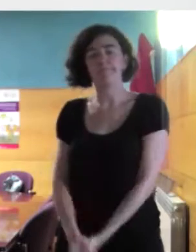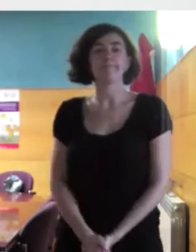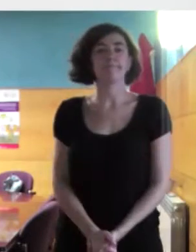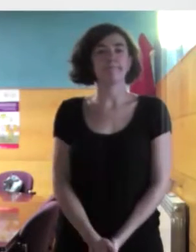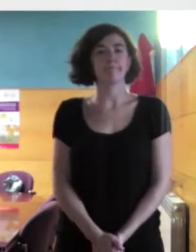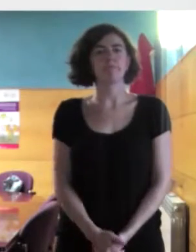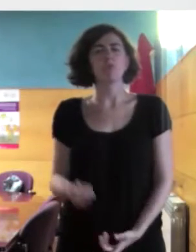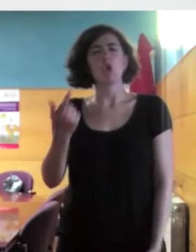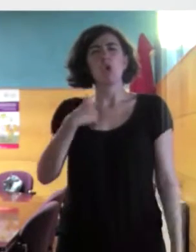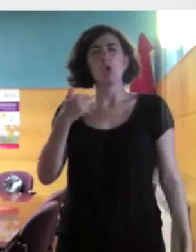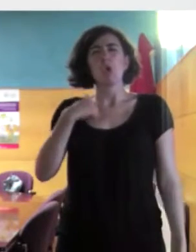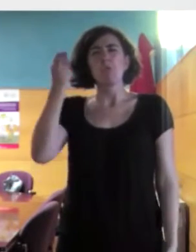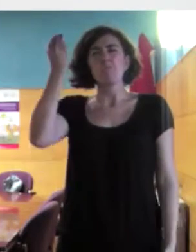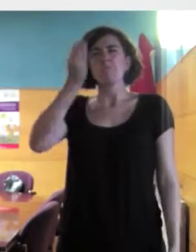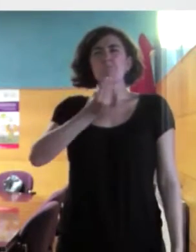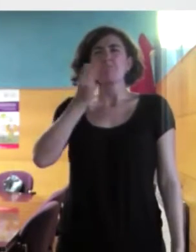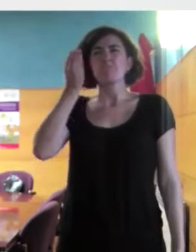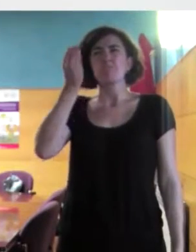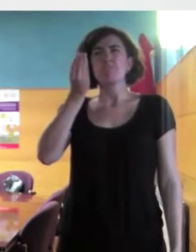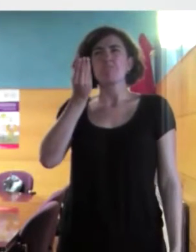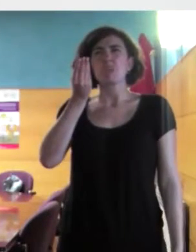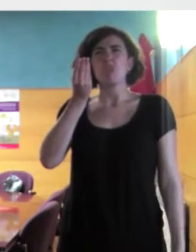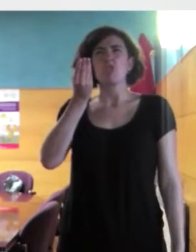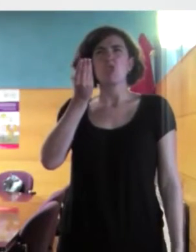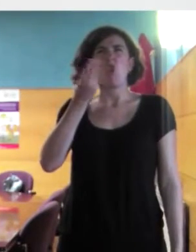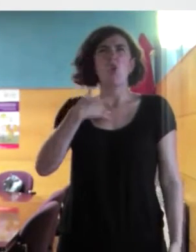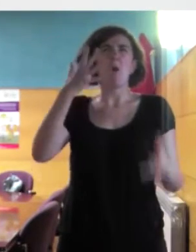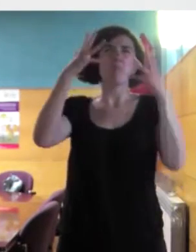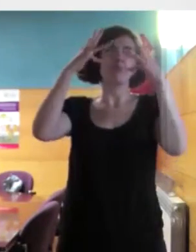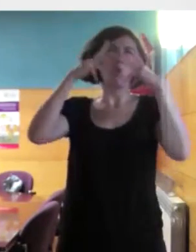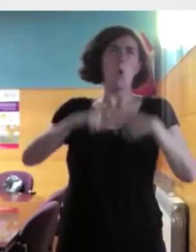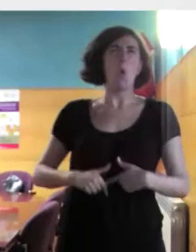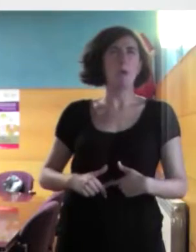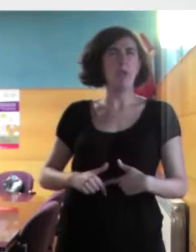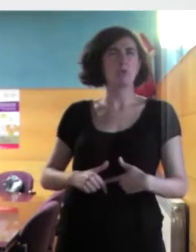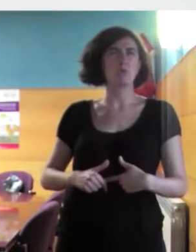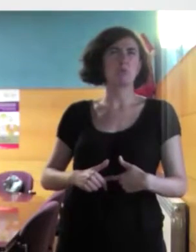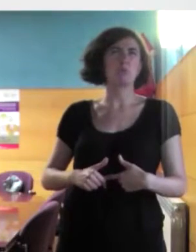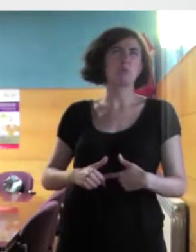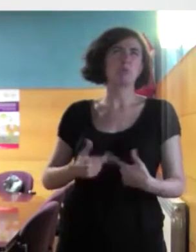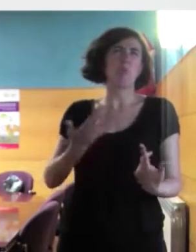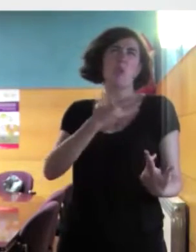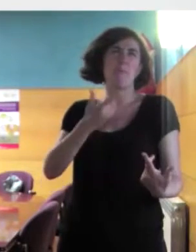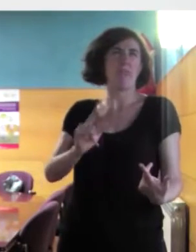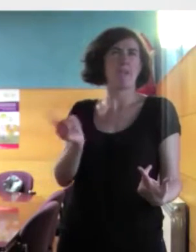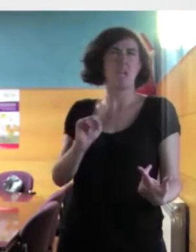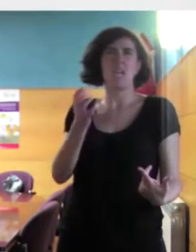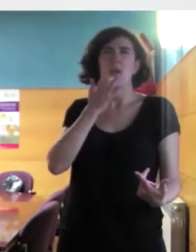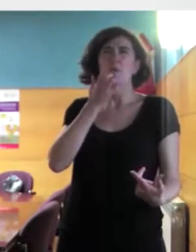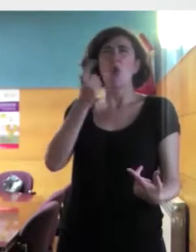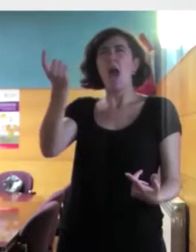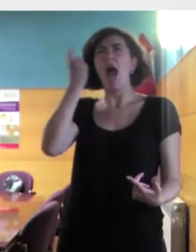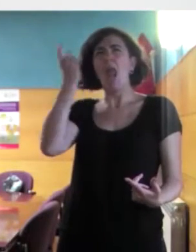Yo creo que no merece la pena. Había traído unos números. Yo cuando les pregunto, así rápidamente, le pregunto a mi